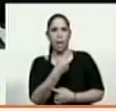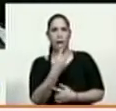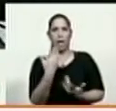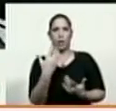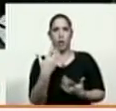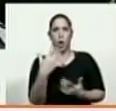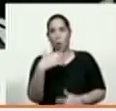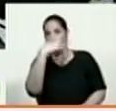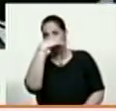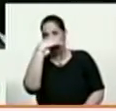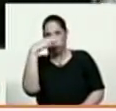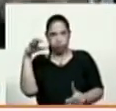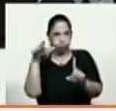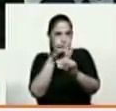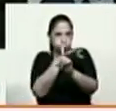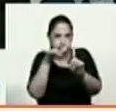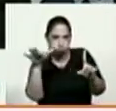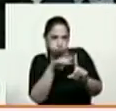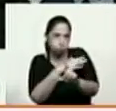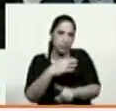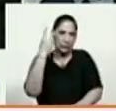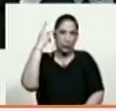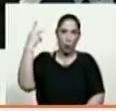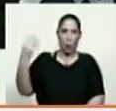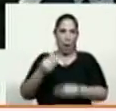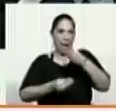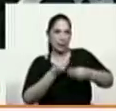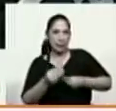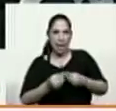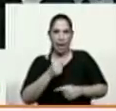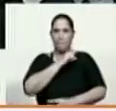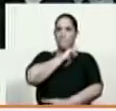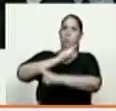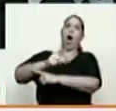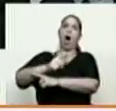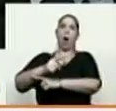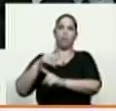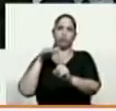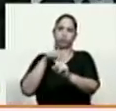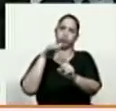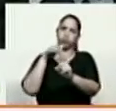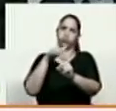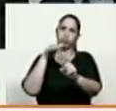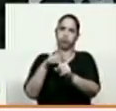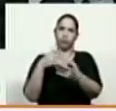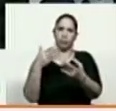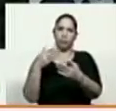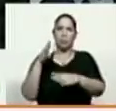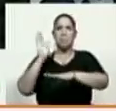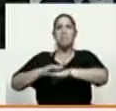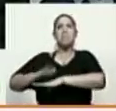psicológico de que va a ser esto que va a ser lo otro dando ultimato y amenaza propiciando ¿qué?